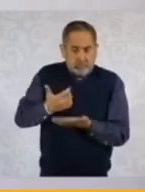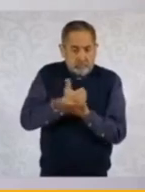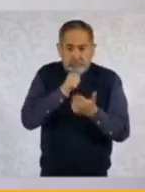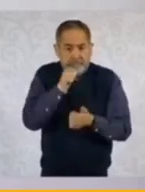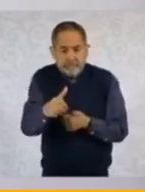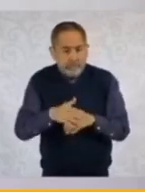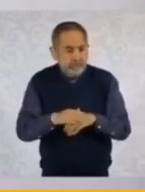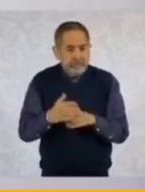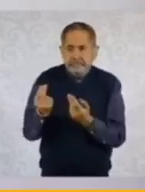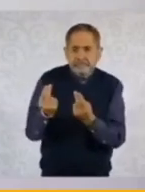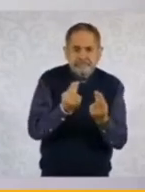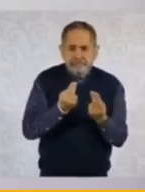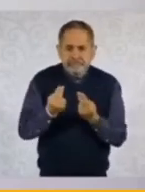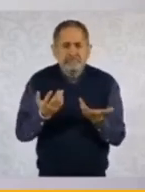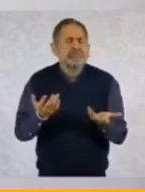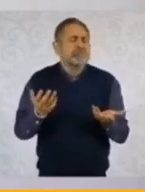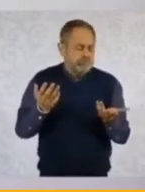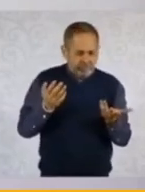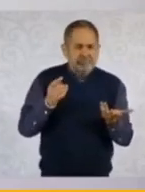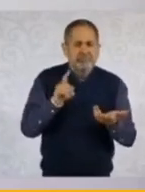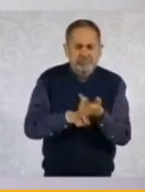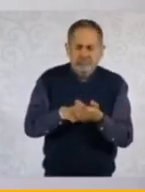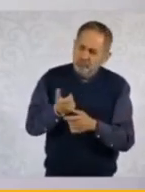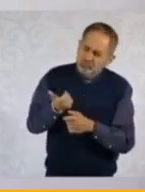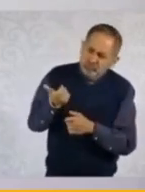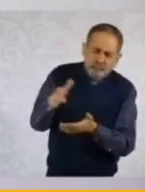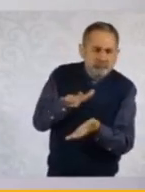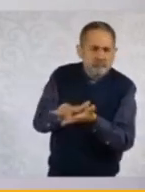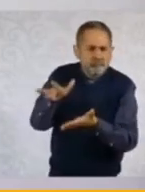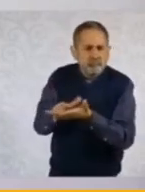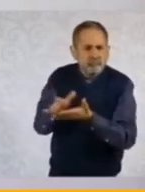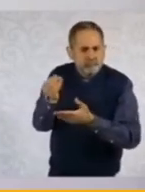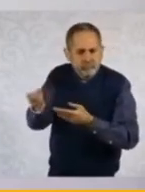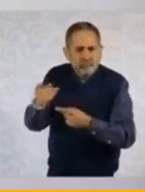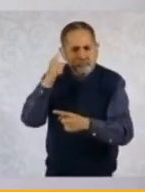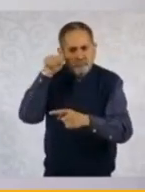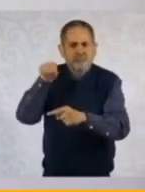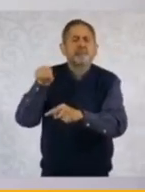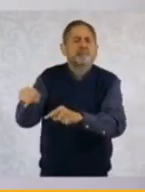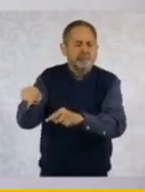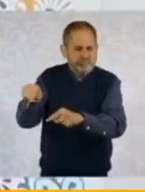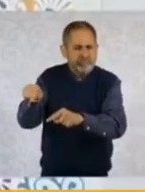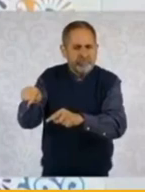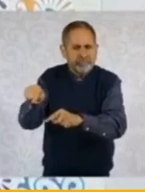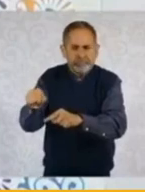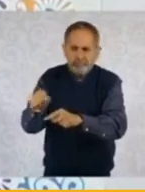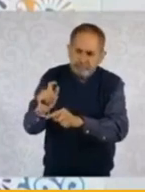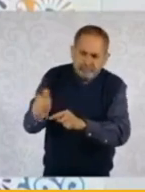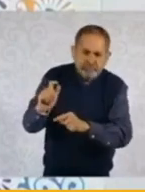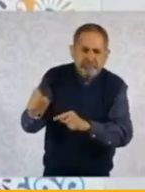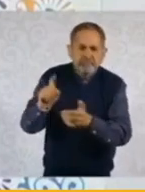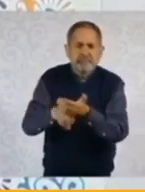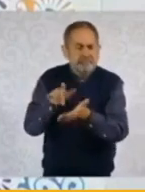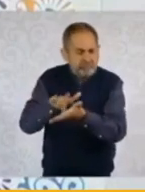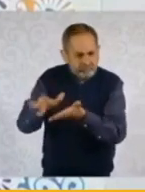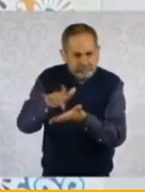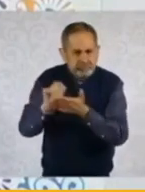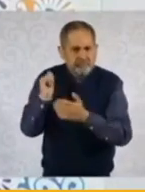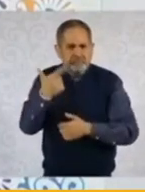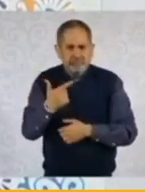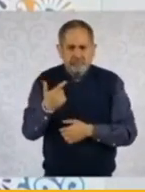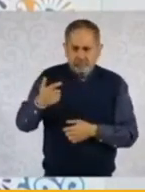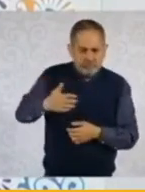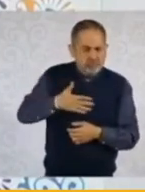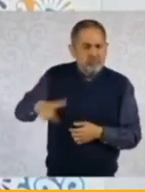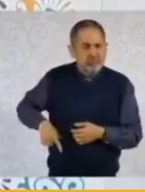tienen autonomía económica, y ahora van a recibir un apoyo del